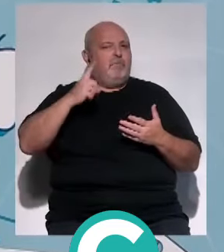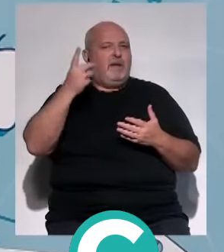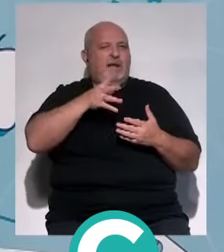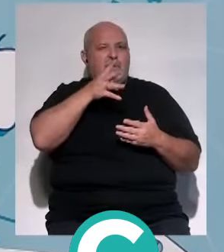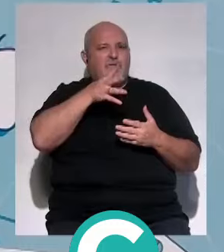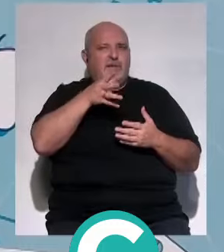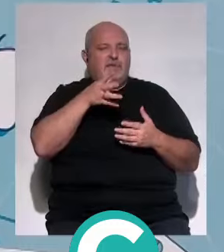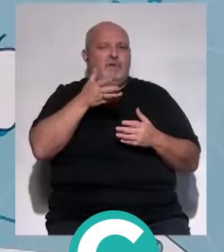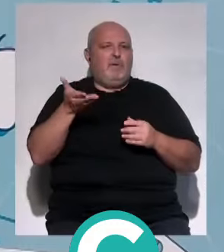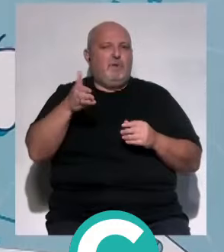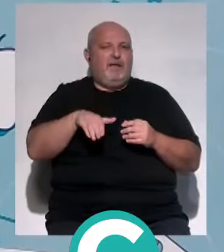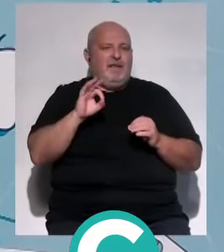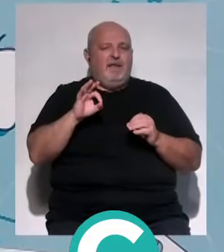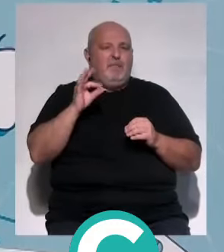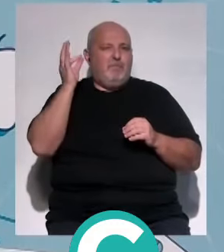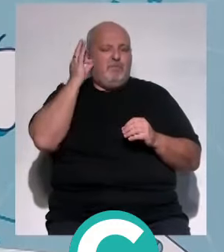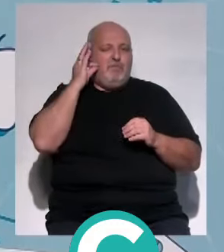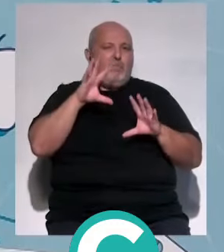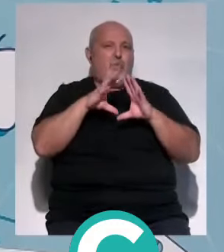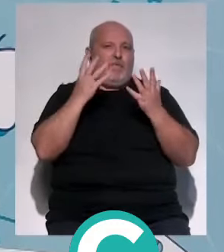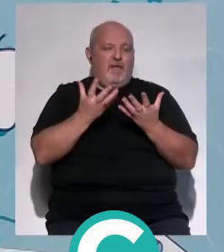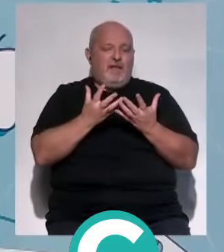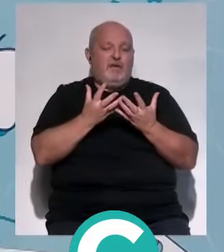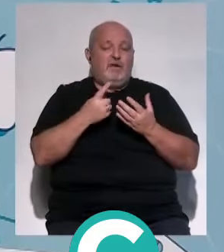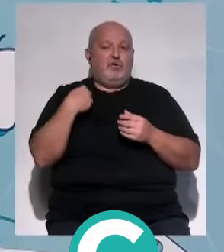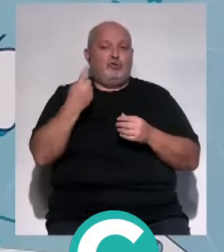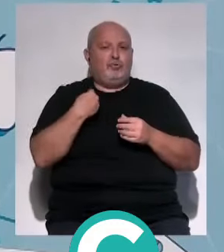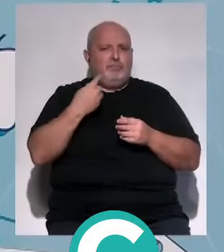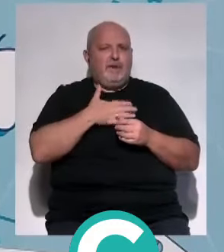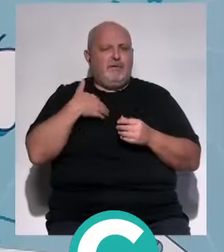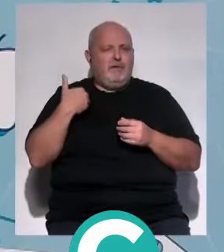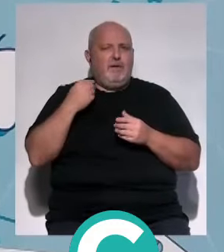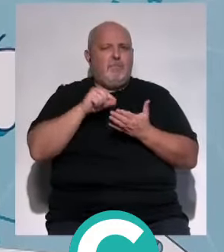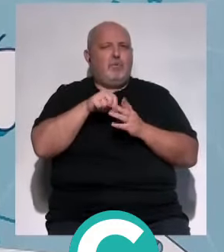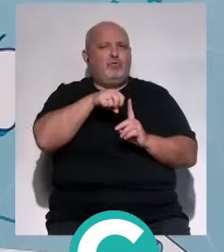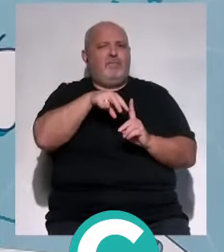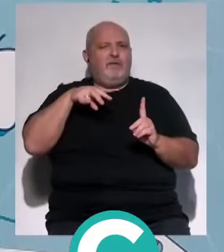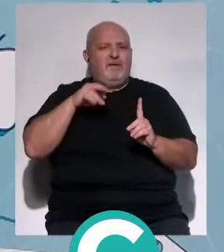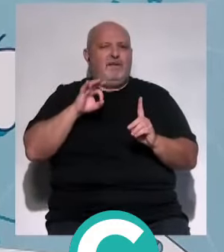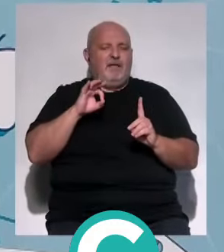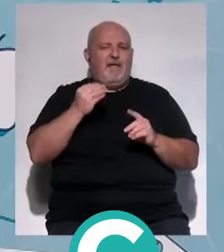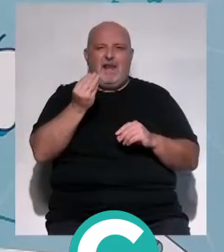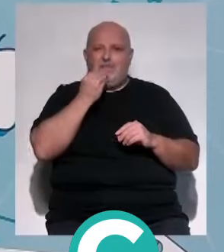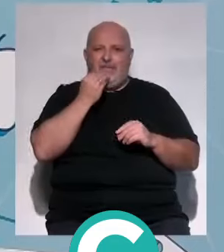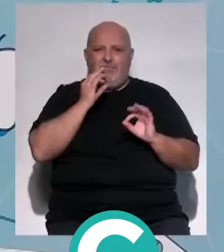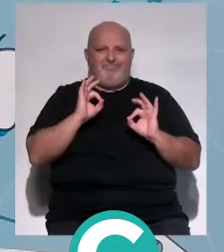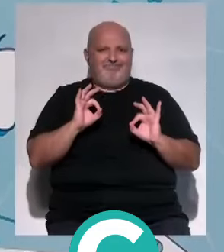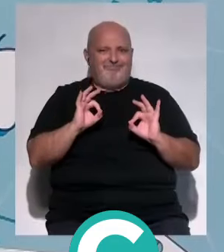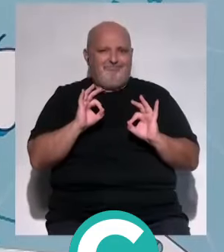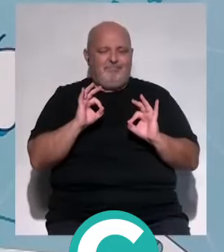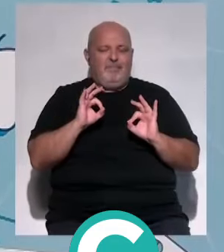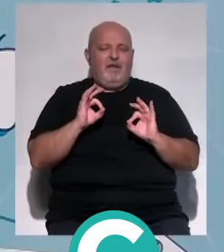causa de muerte en las mujeres a nivel mundial. Nosotros queremos revisarla desde el punto de vista de la alimentación.